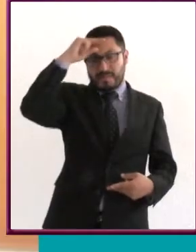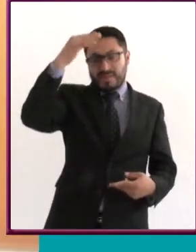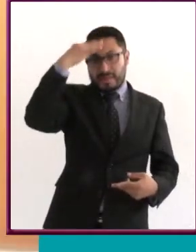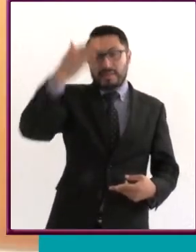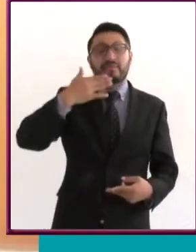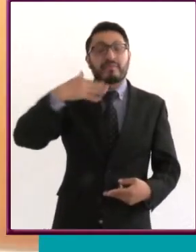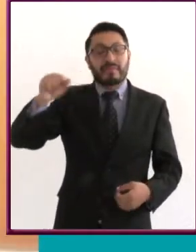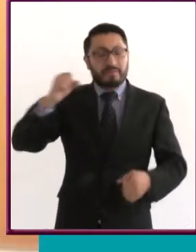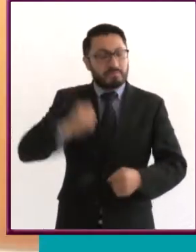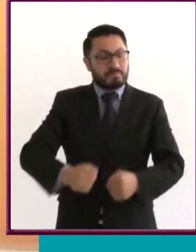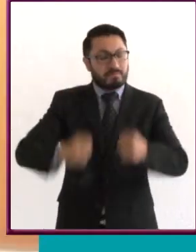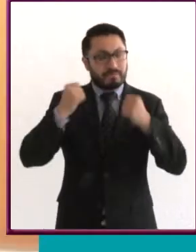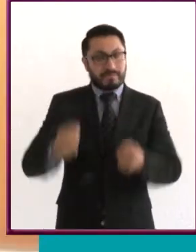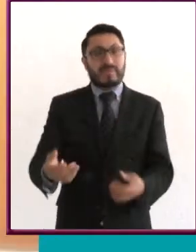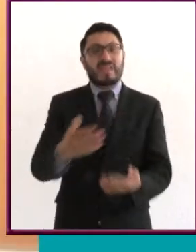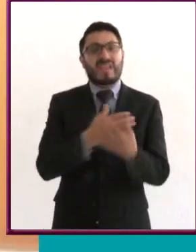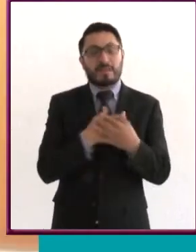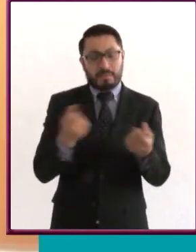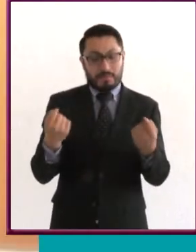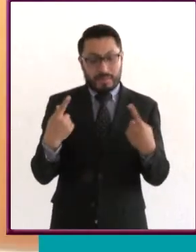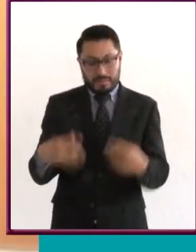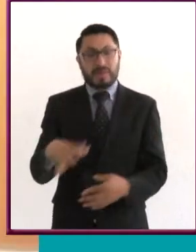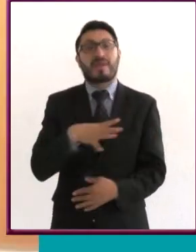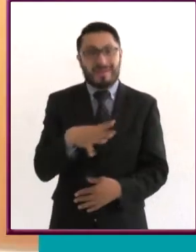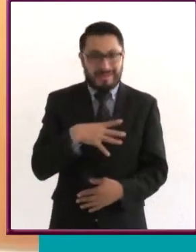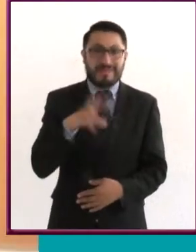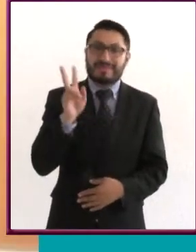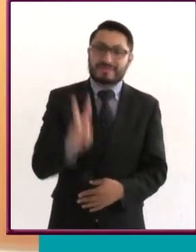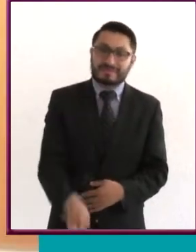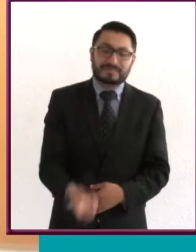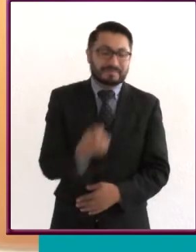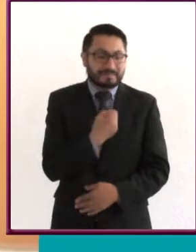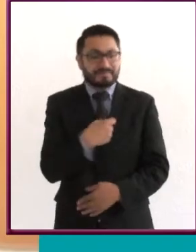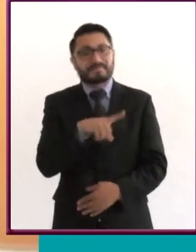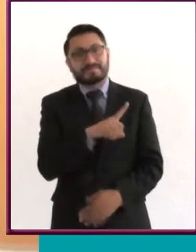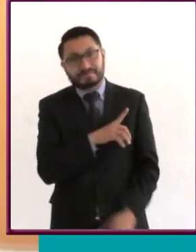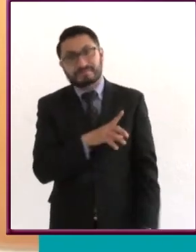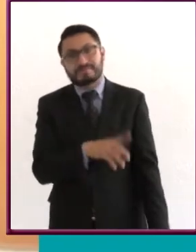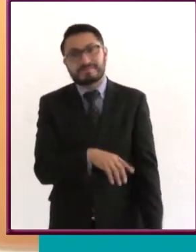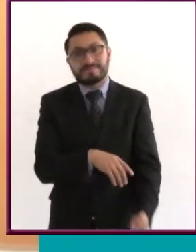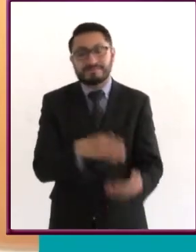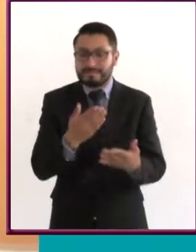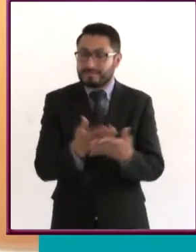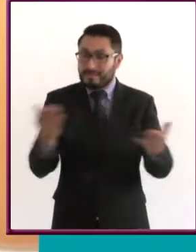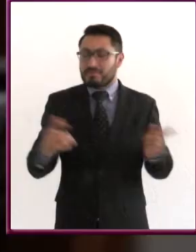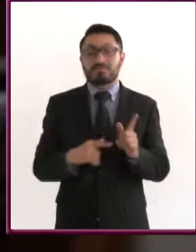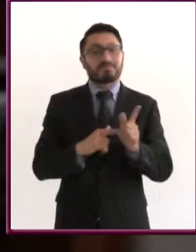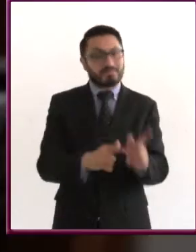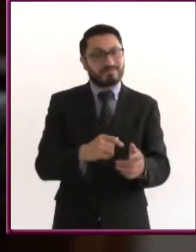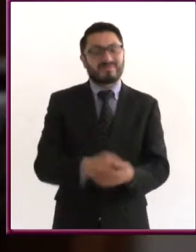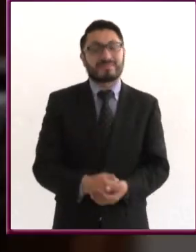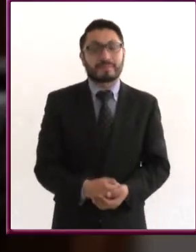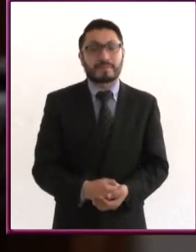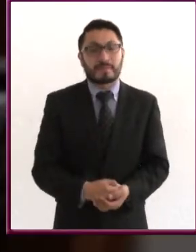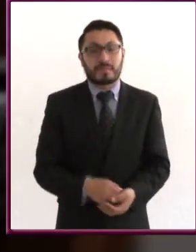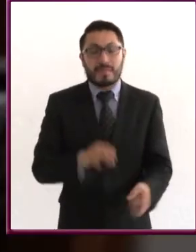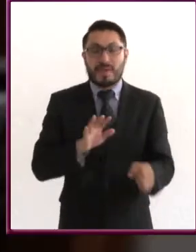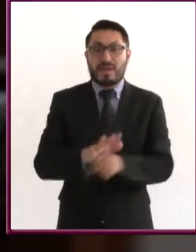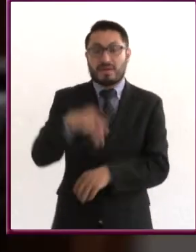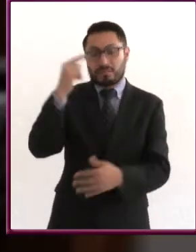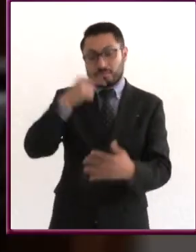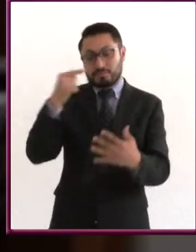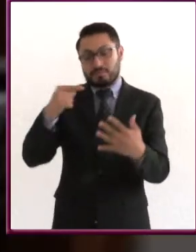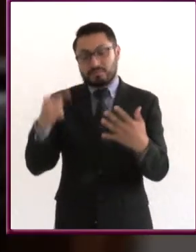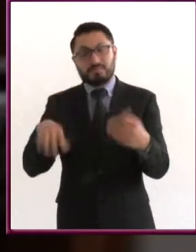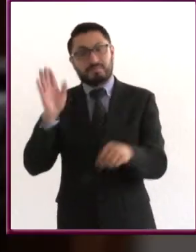va a ser proporcional, va a ser existente, va a ser sano y presente. ¿Y cuáles son los factores